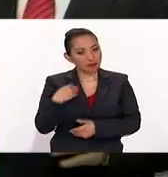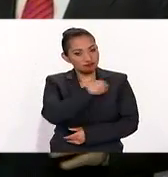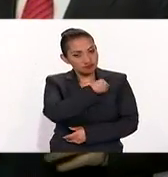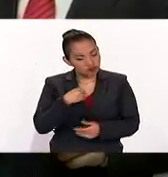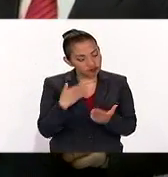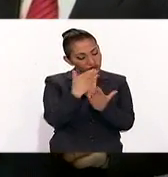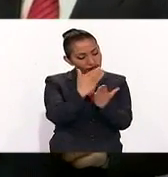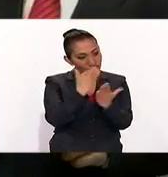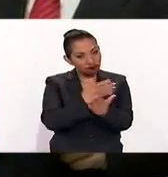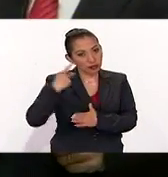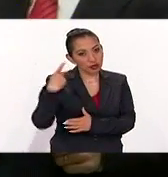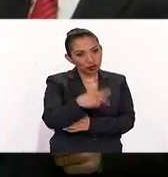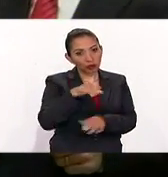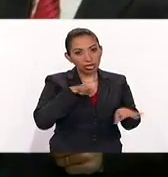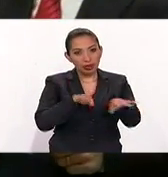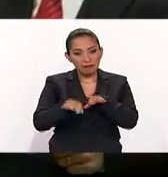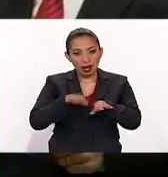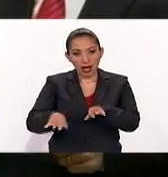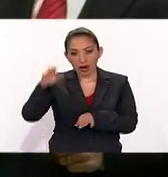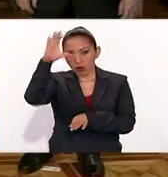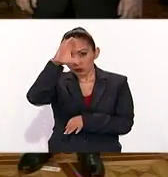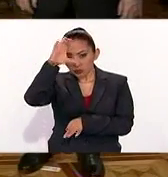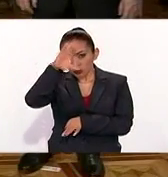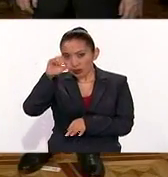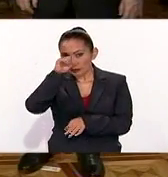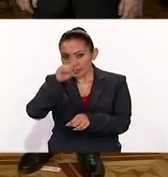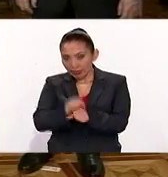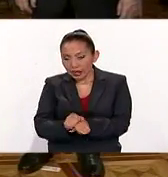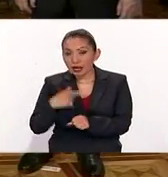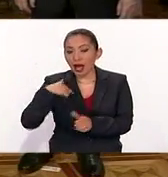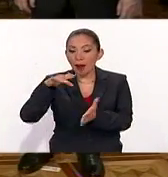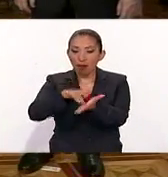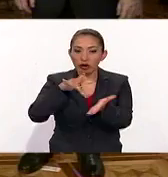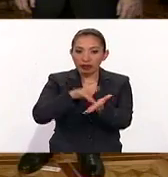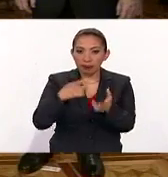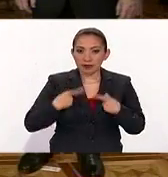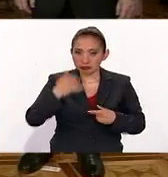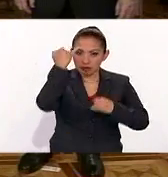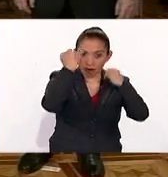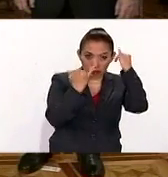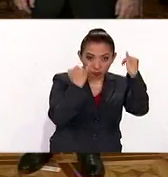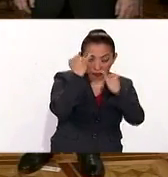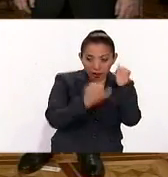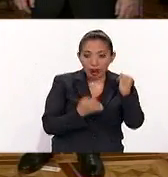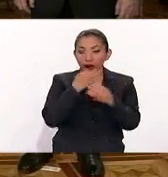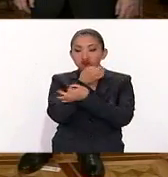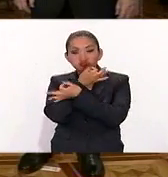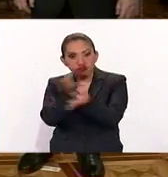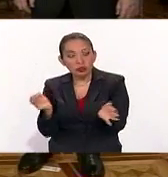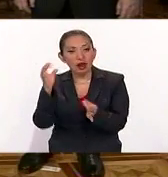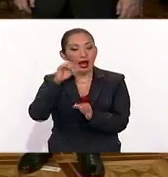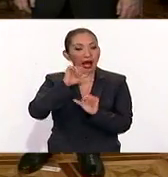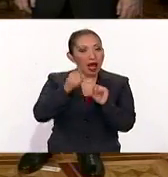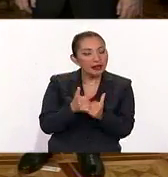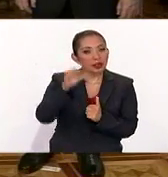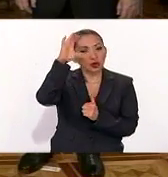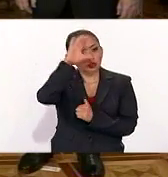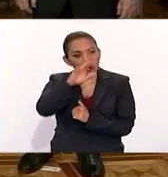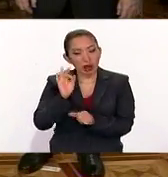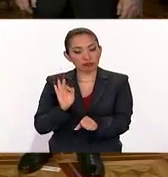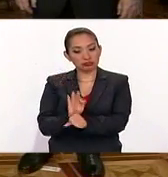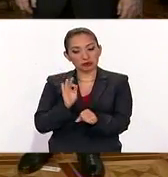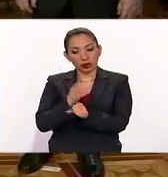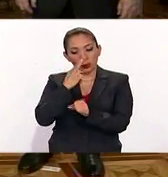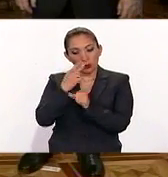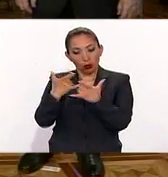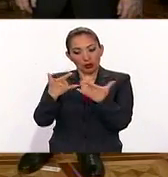con la misión de la dependencia. Entre ellos, apoyar a los creadores, difundir el arte y la cultura, resguardar el